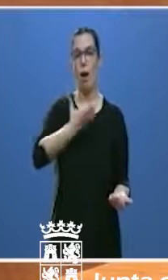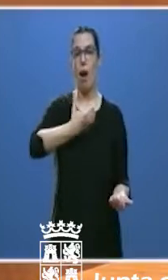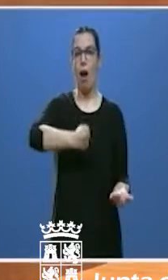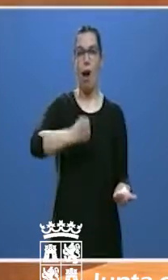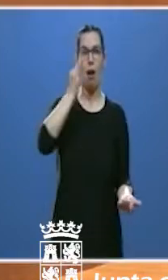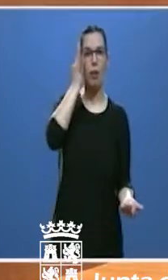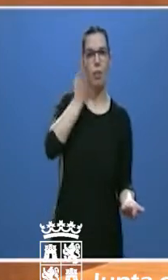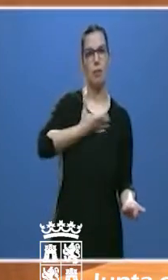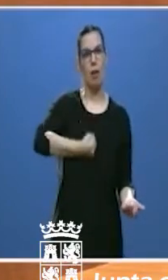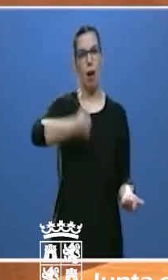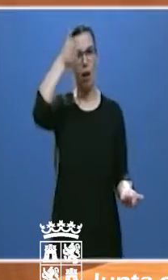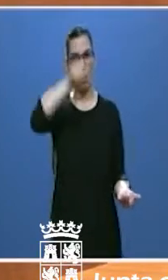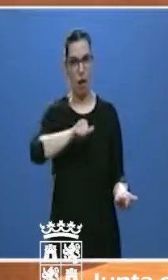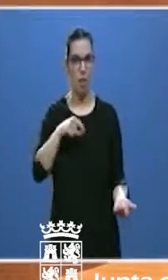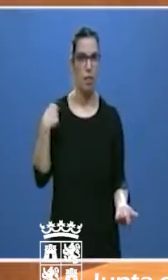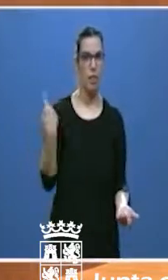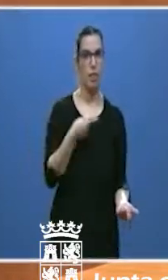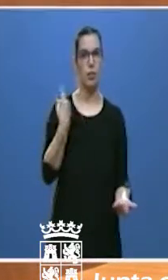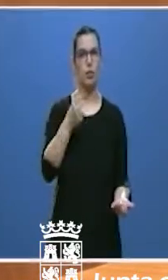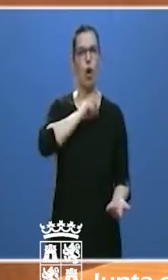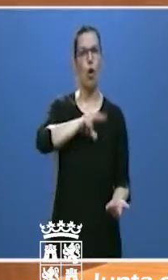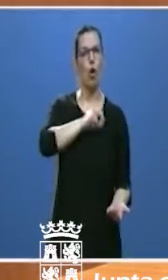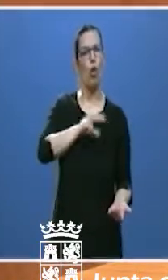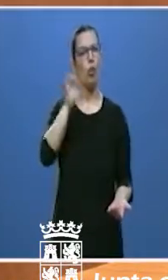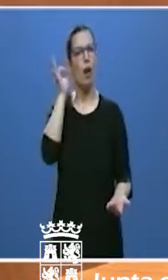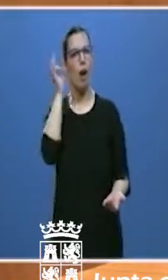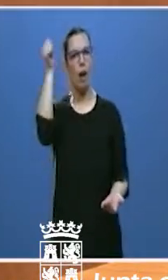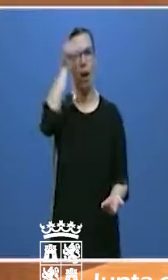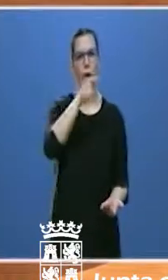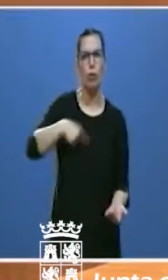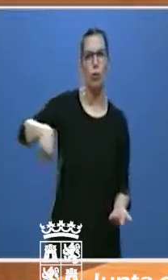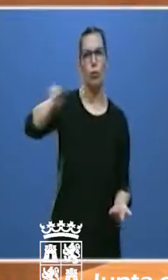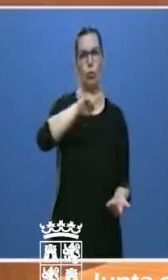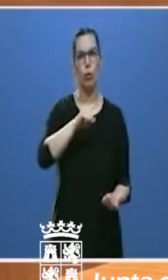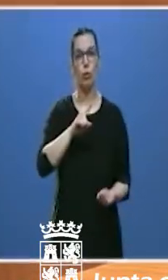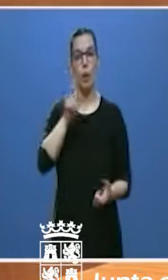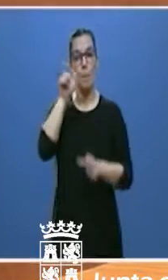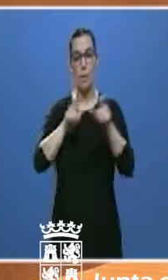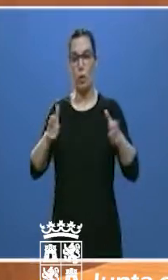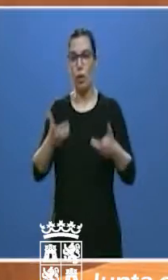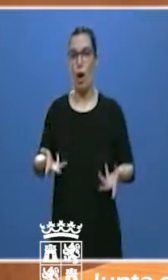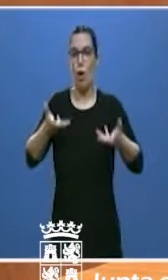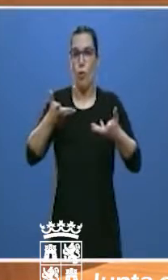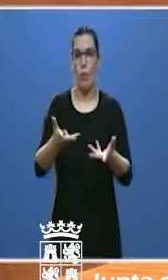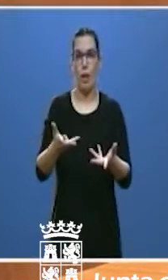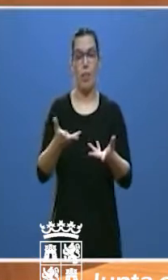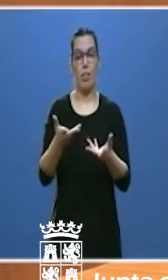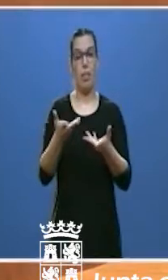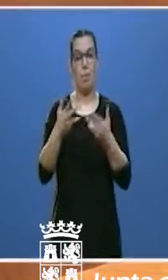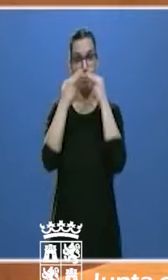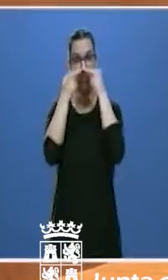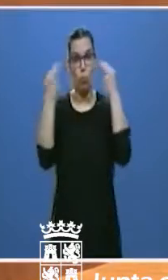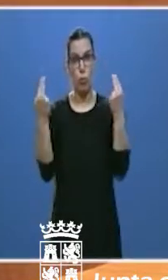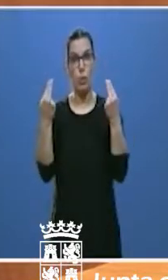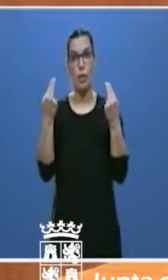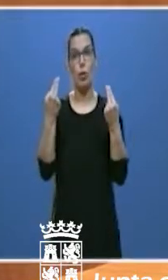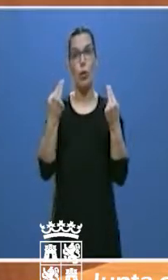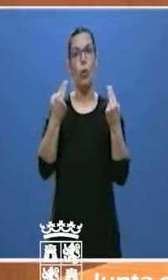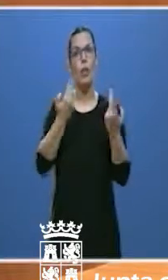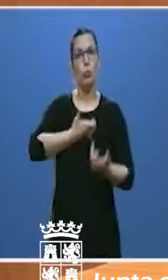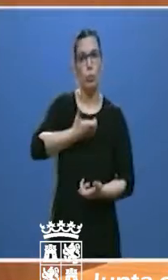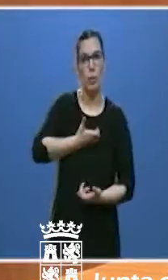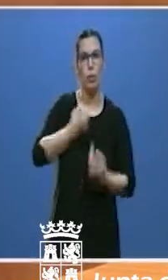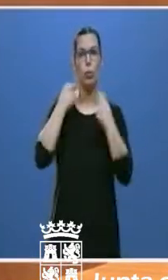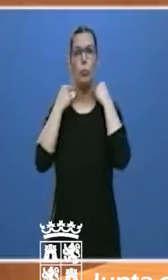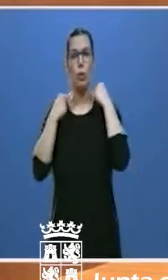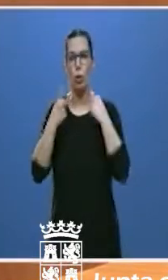y a los alcaldes. A las concejalas y concejales. A los servidores públicos de nuestras entidades locales. Que lo están dando también